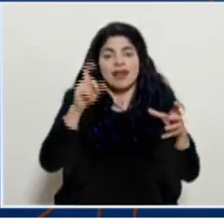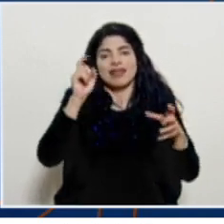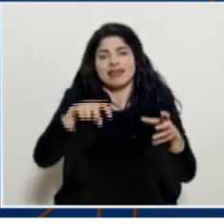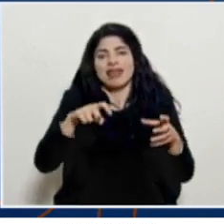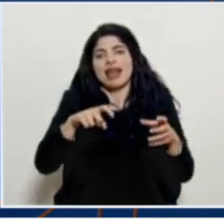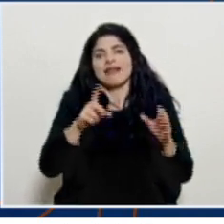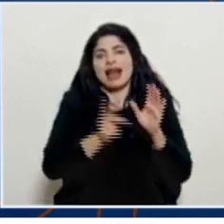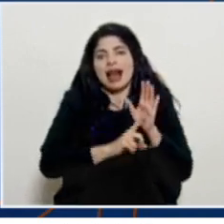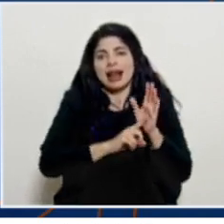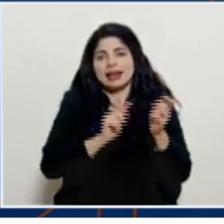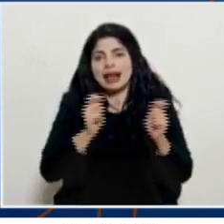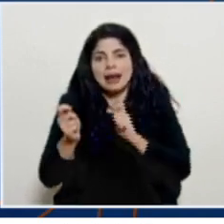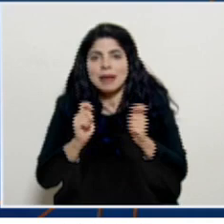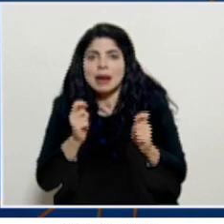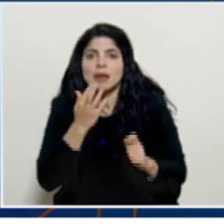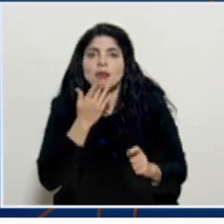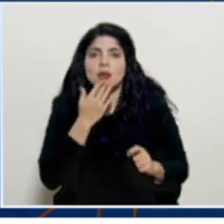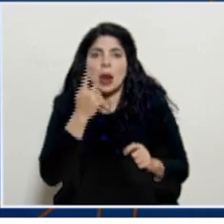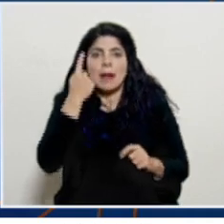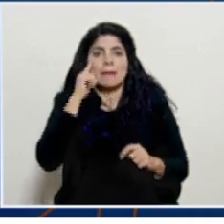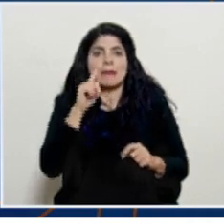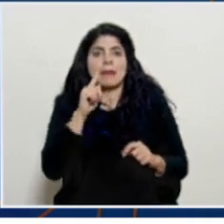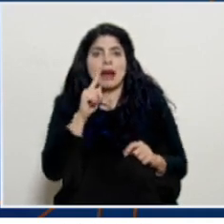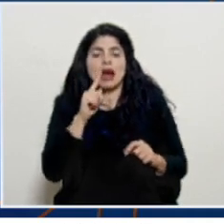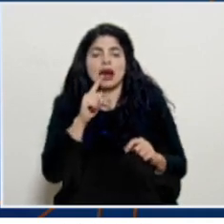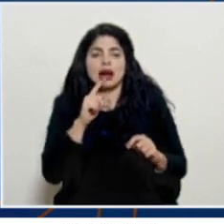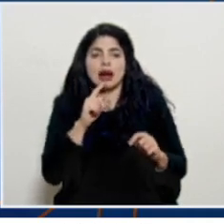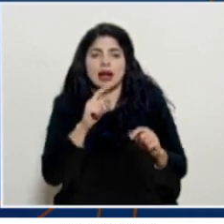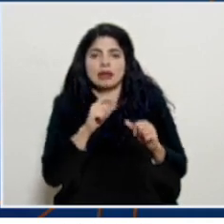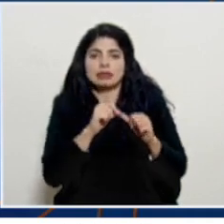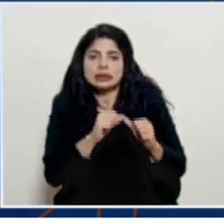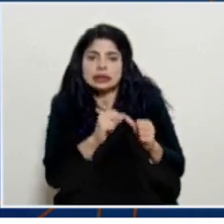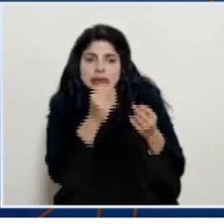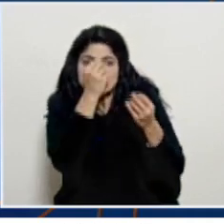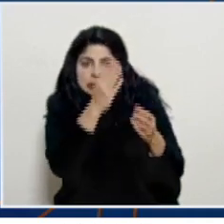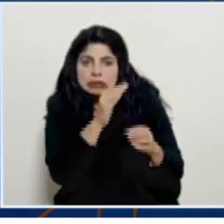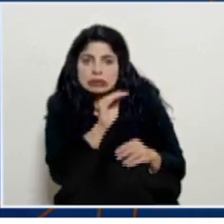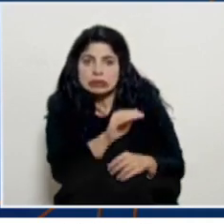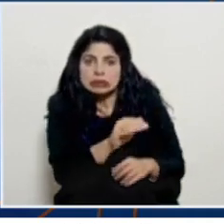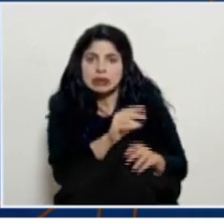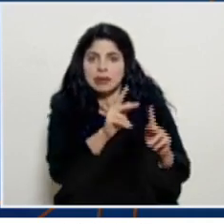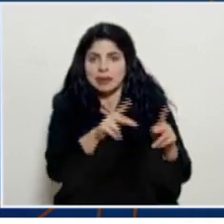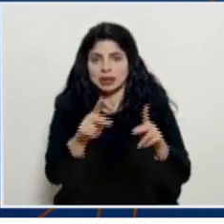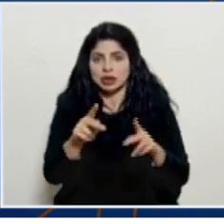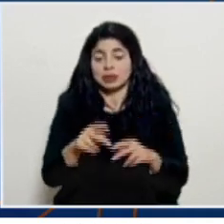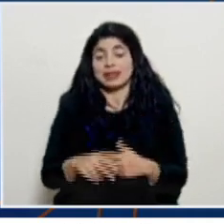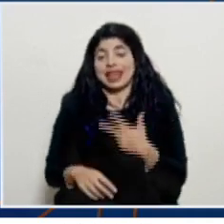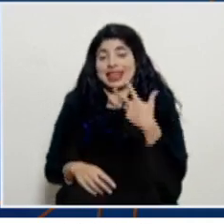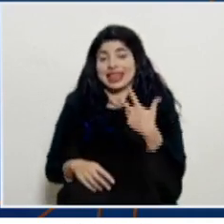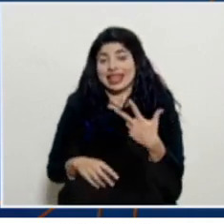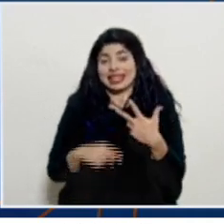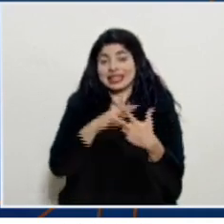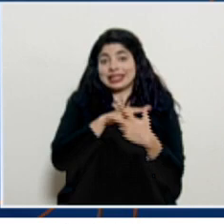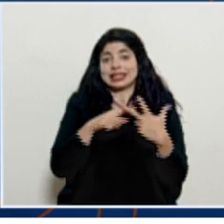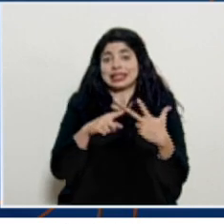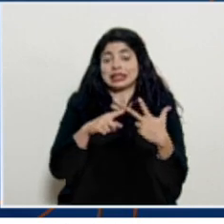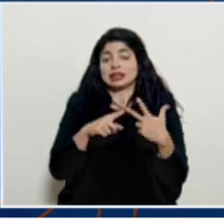condiciones de alerta para poder mantener siempre bien informada la población tres cantones